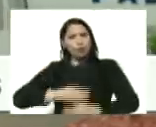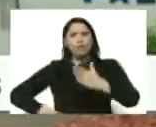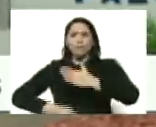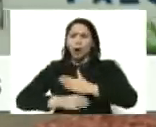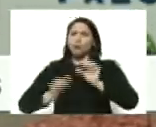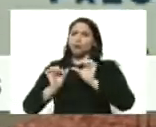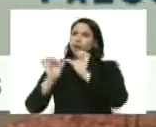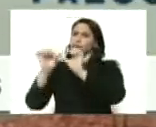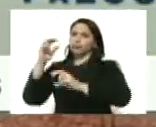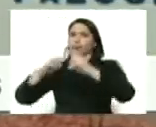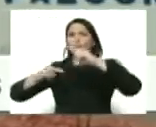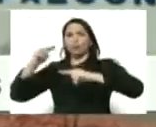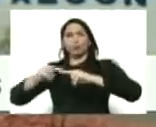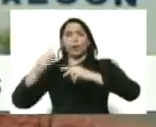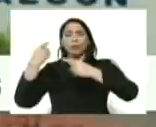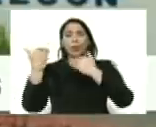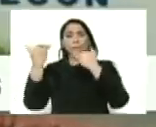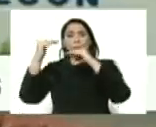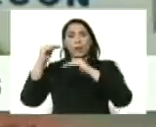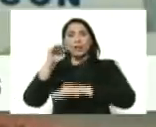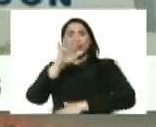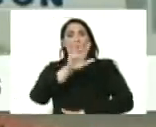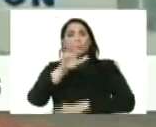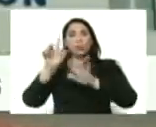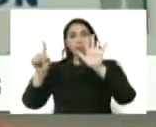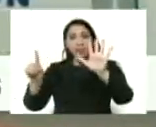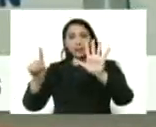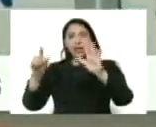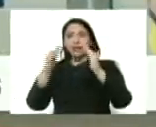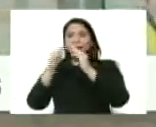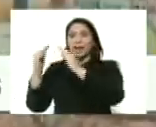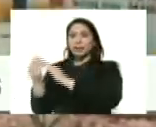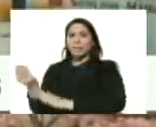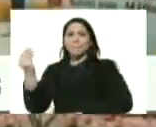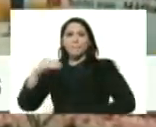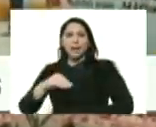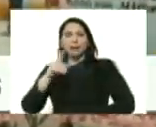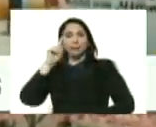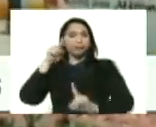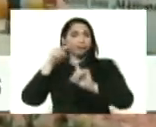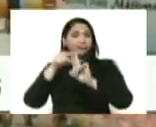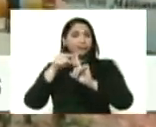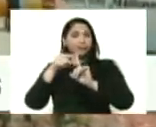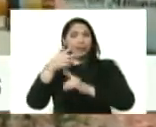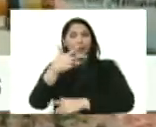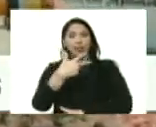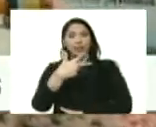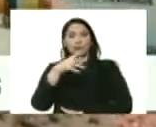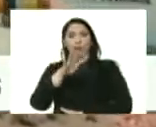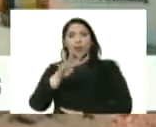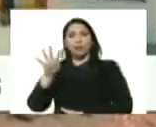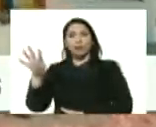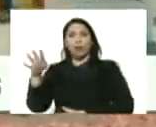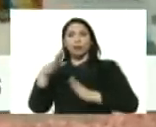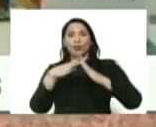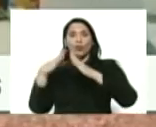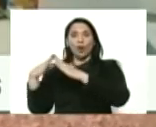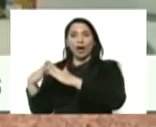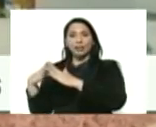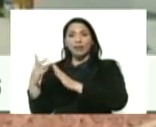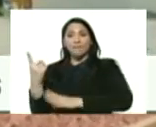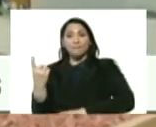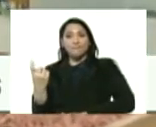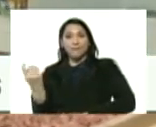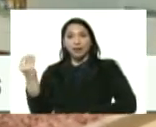construyendo en la otra etapa 56 viviendas más para llegar a una meta de 344 viviendas de este